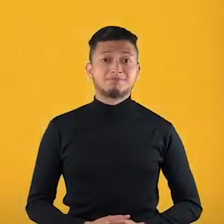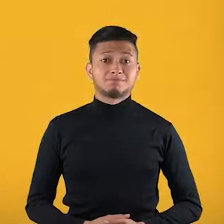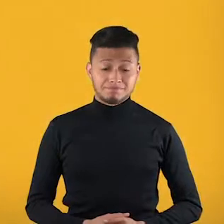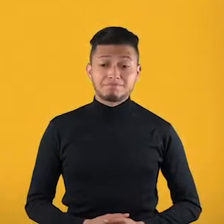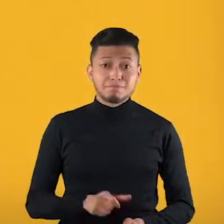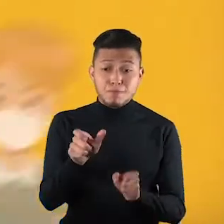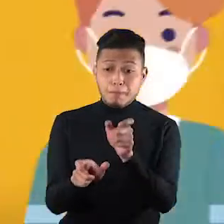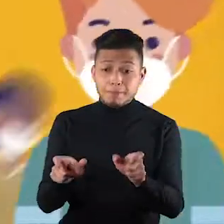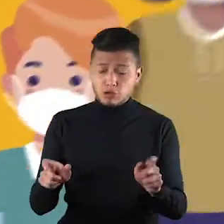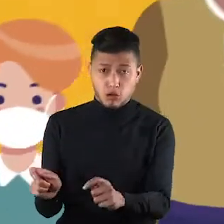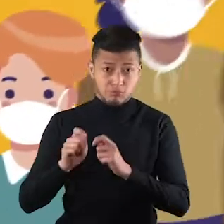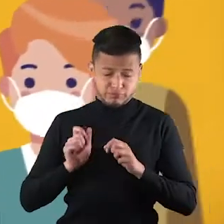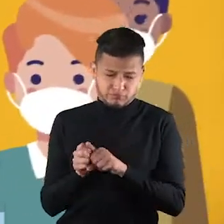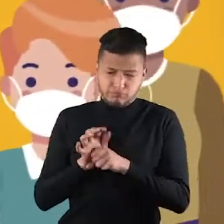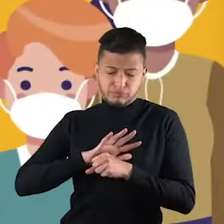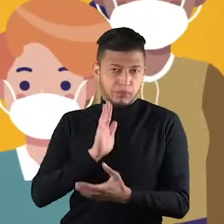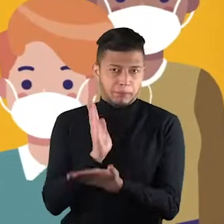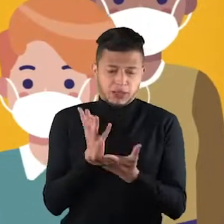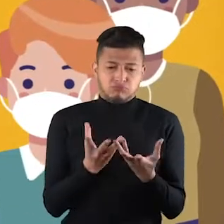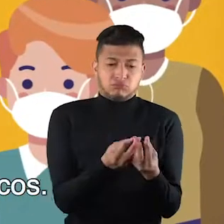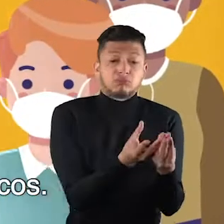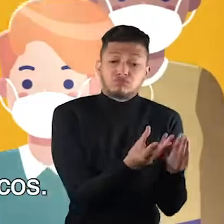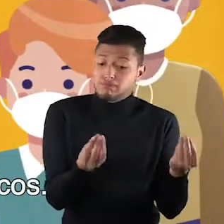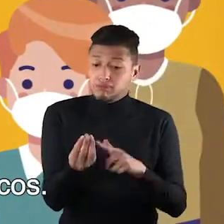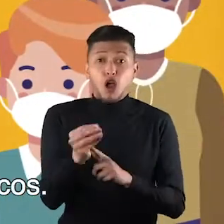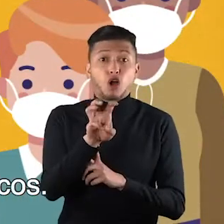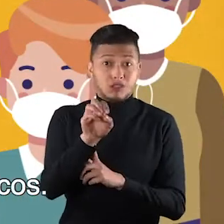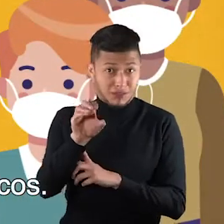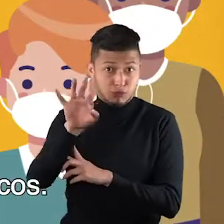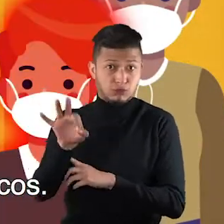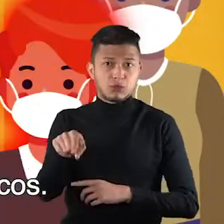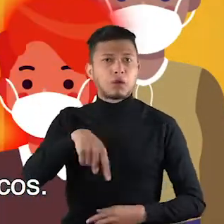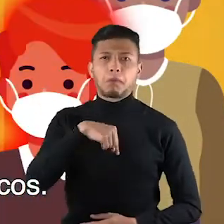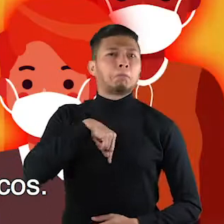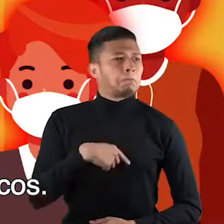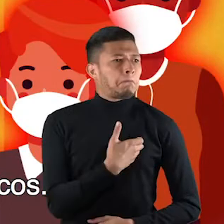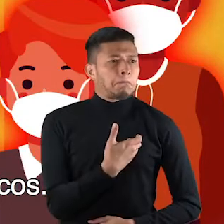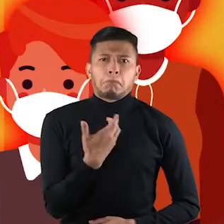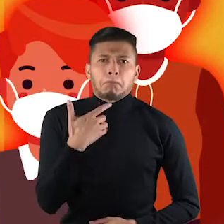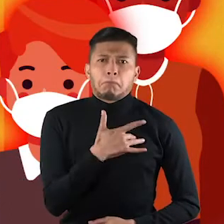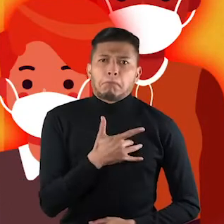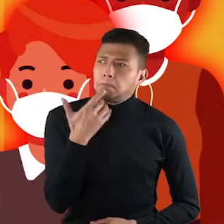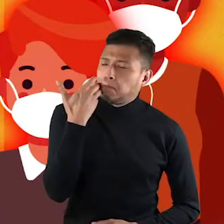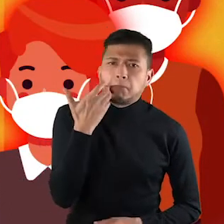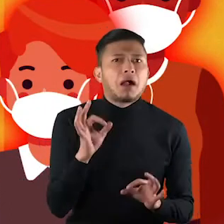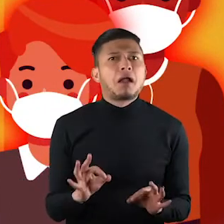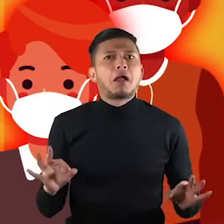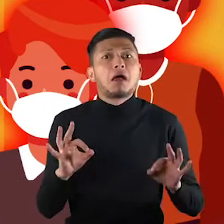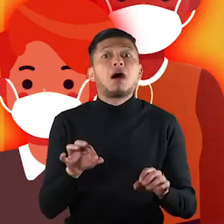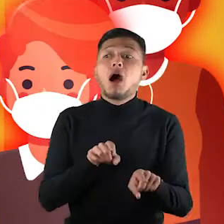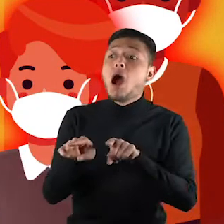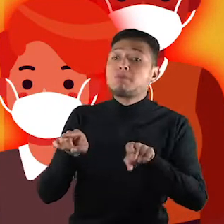El 80% de las personas con COVID-19 presentan síntomas leves o son asintomáticos. Incluso, usted